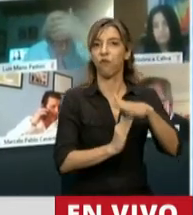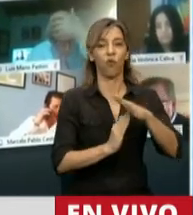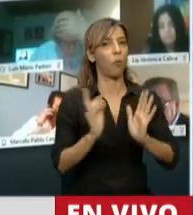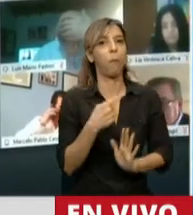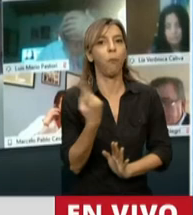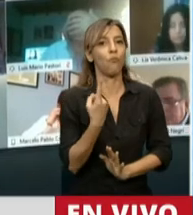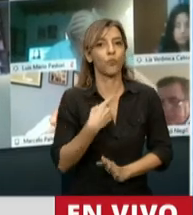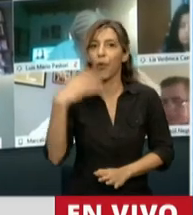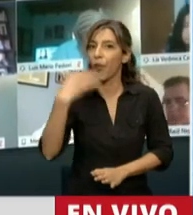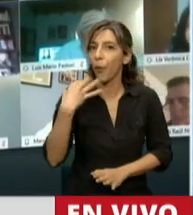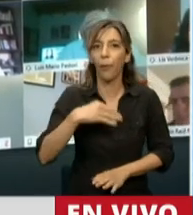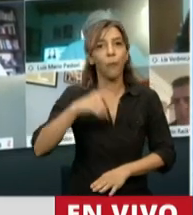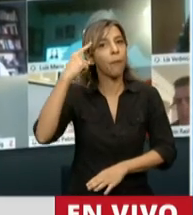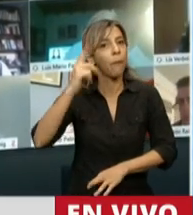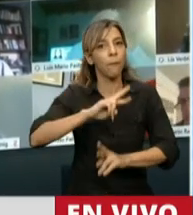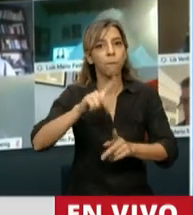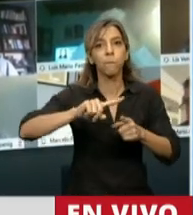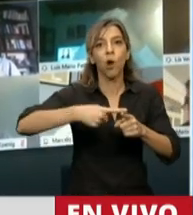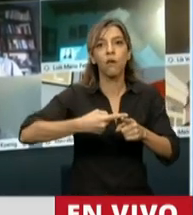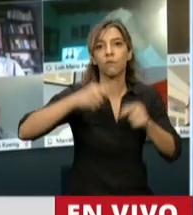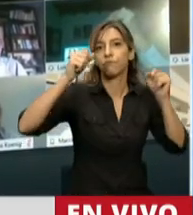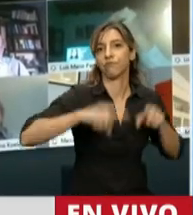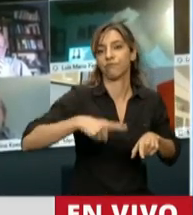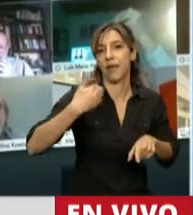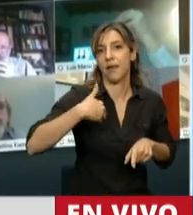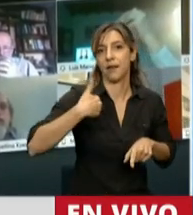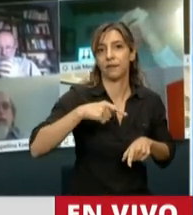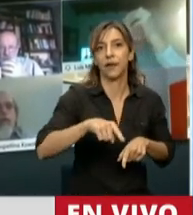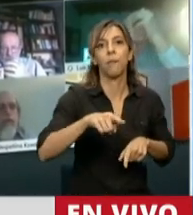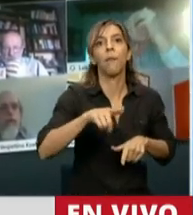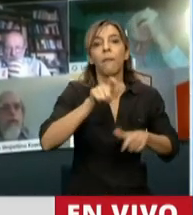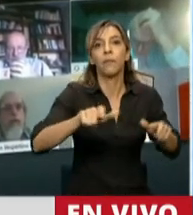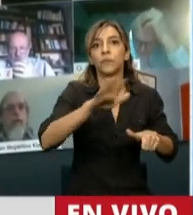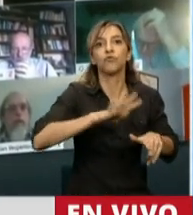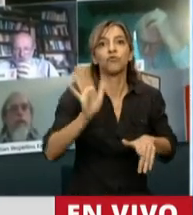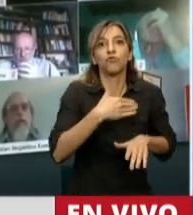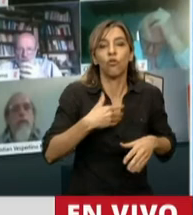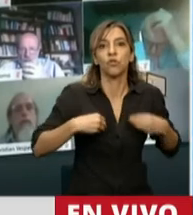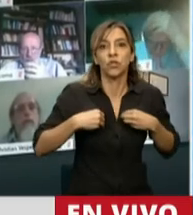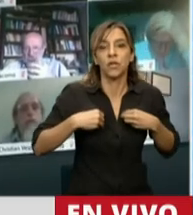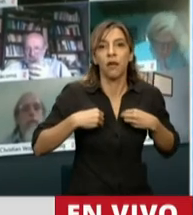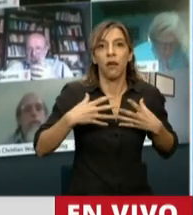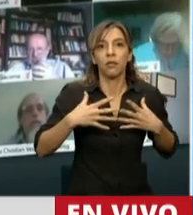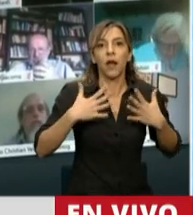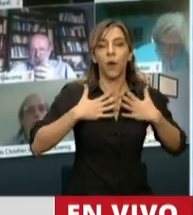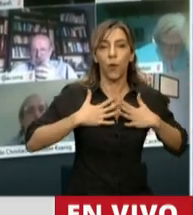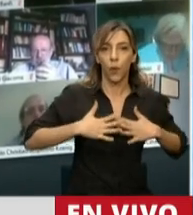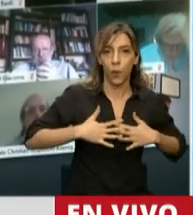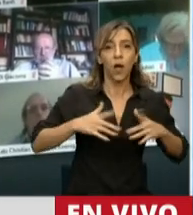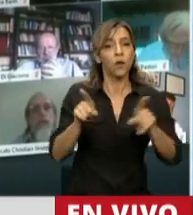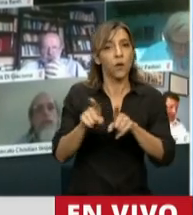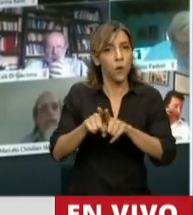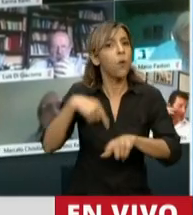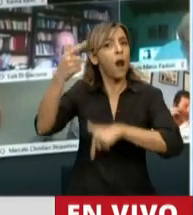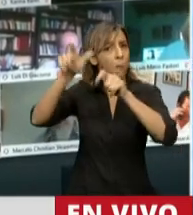una política que calme la ansiedad, pero que también cumpla con